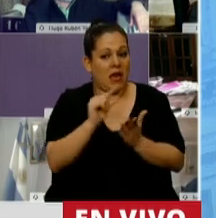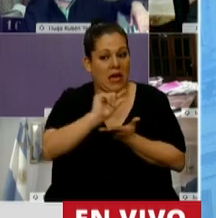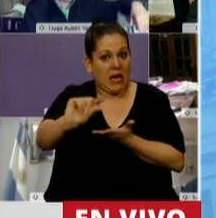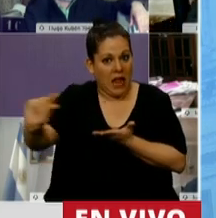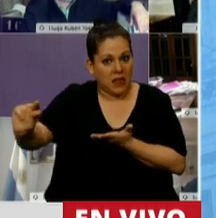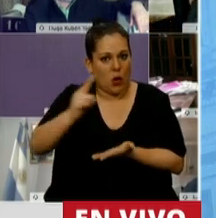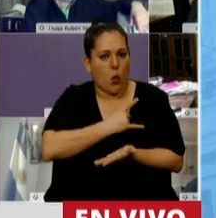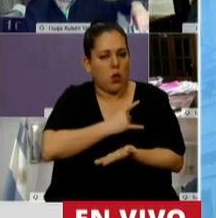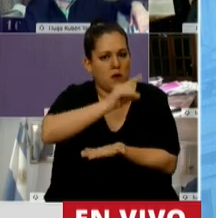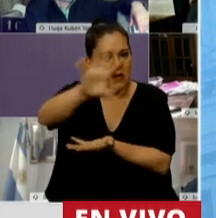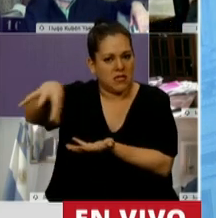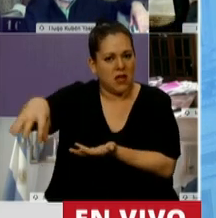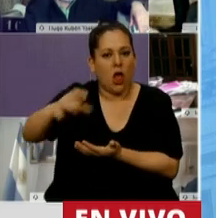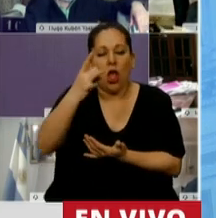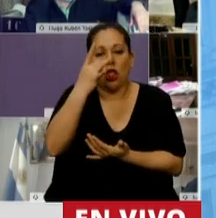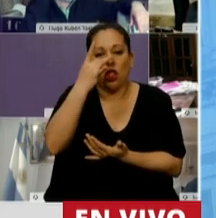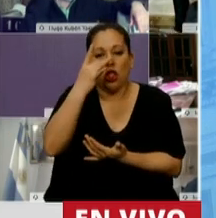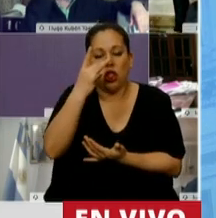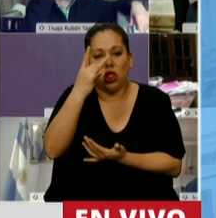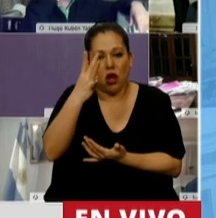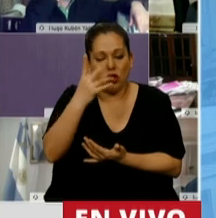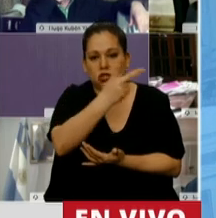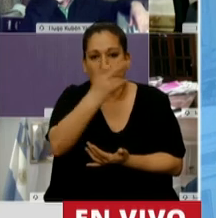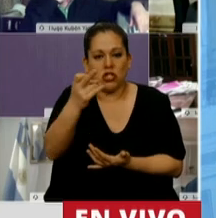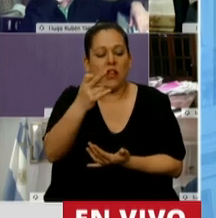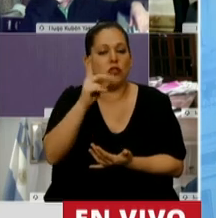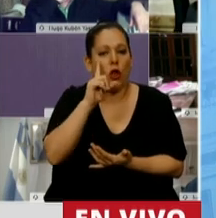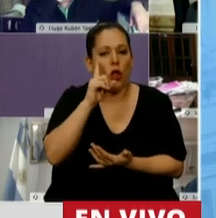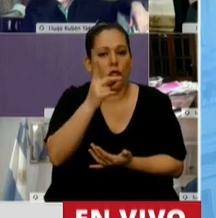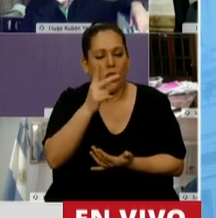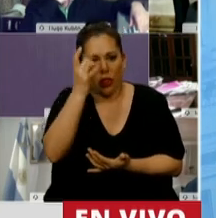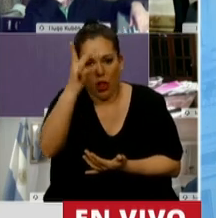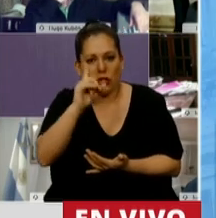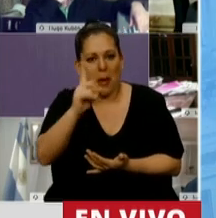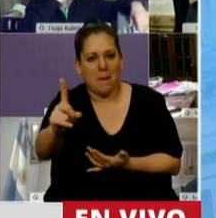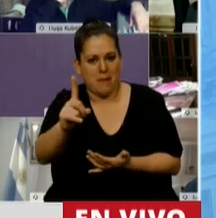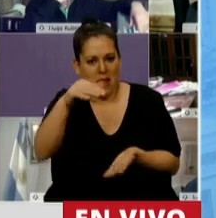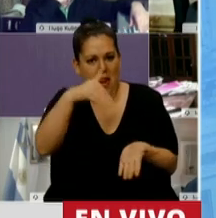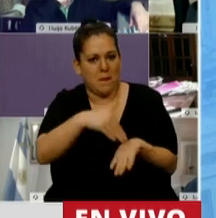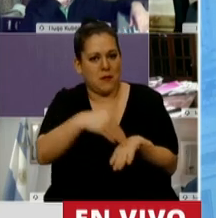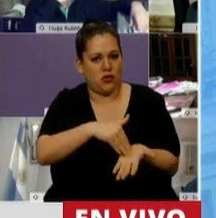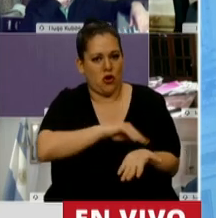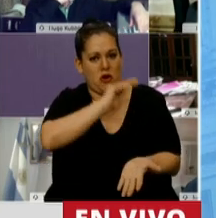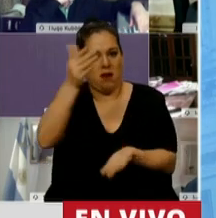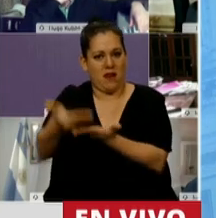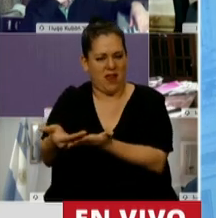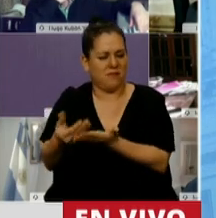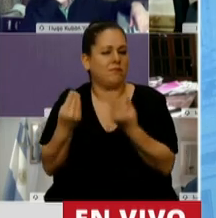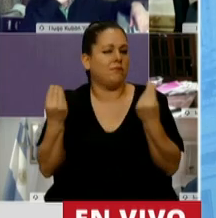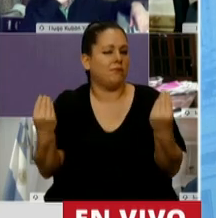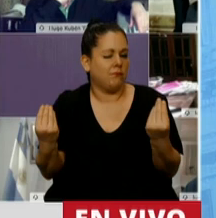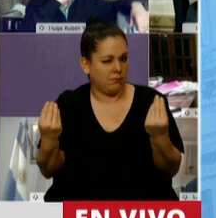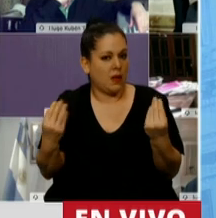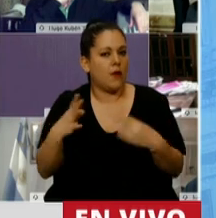nacionales por 212.772 millones sobre línea. Quedan